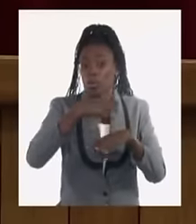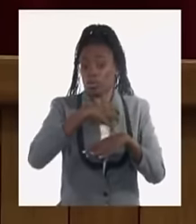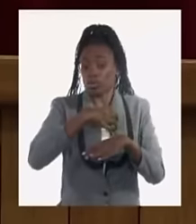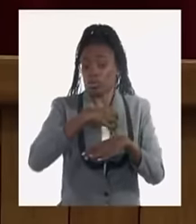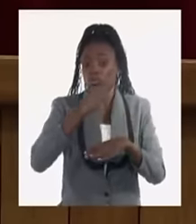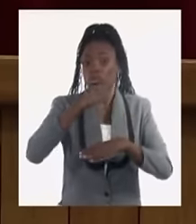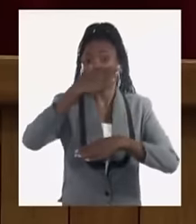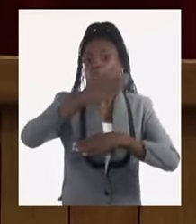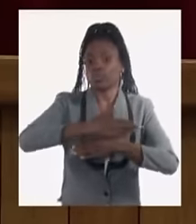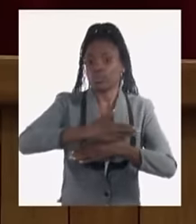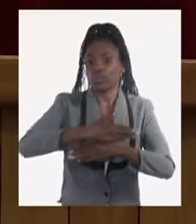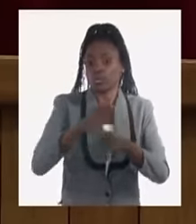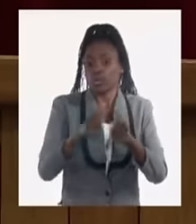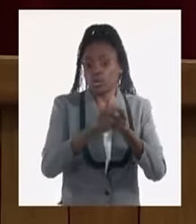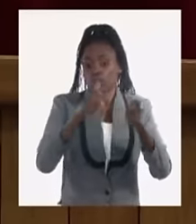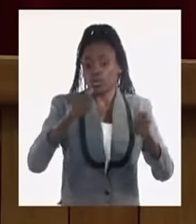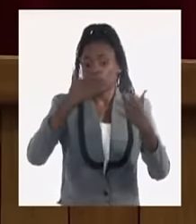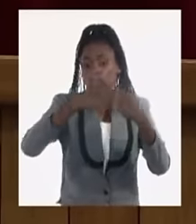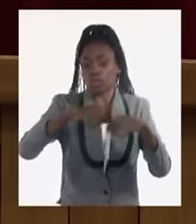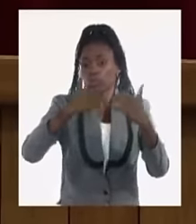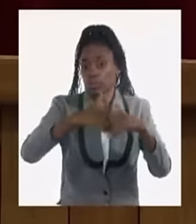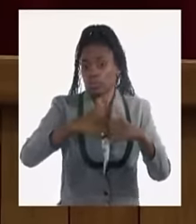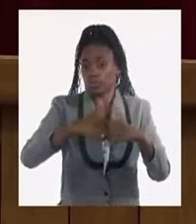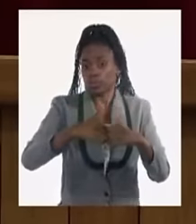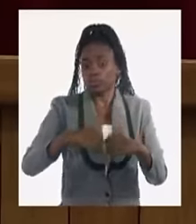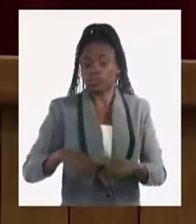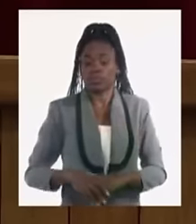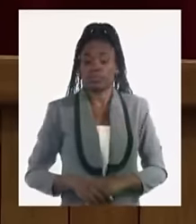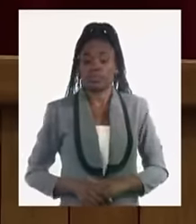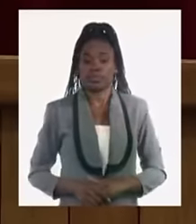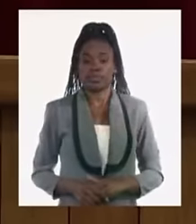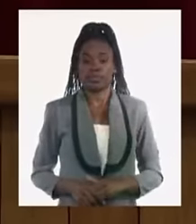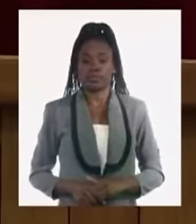impidiendo incrementar las producciones de esos rurros.